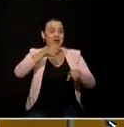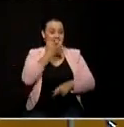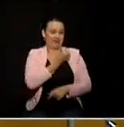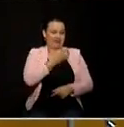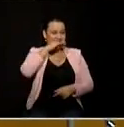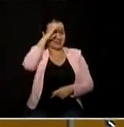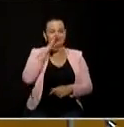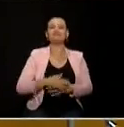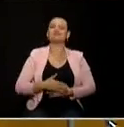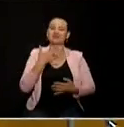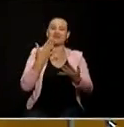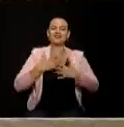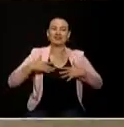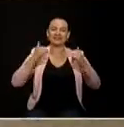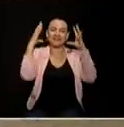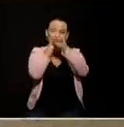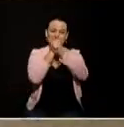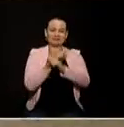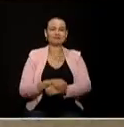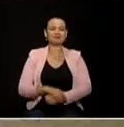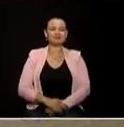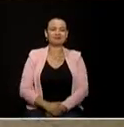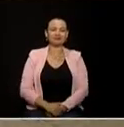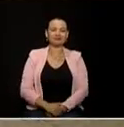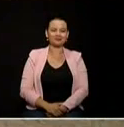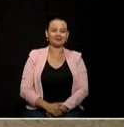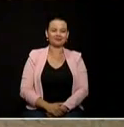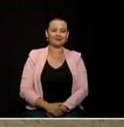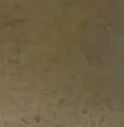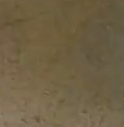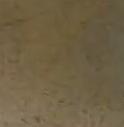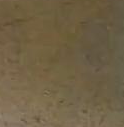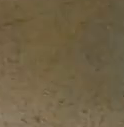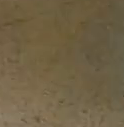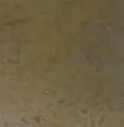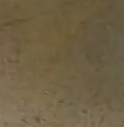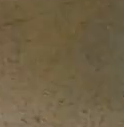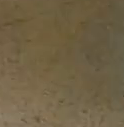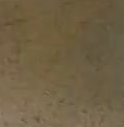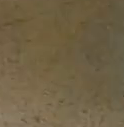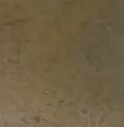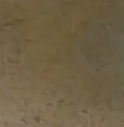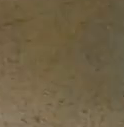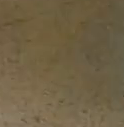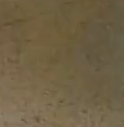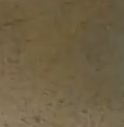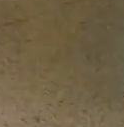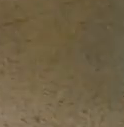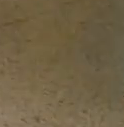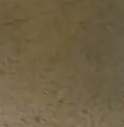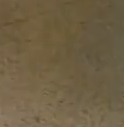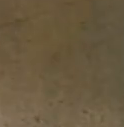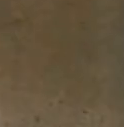medellín feliz noche que descanse hasta la próxima ocasión y